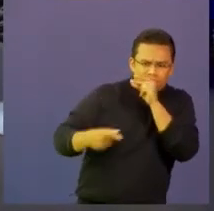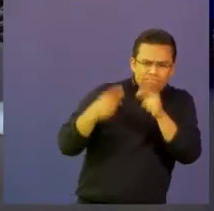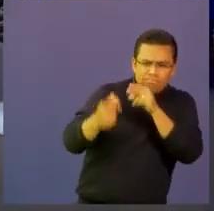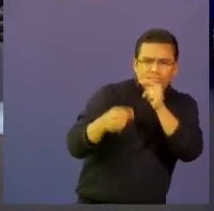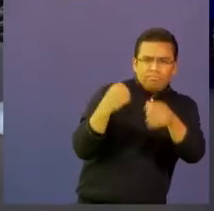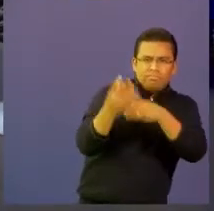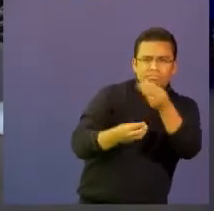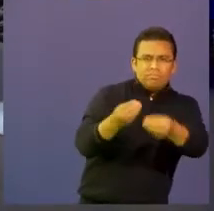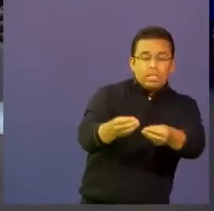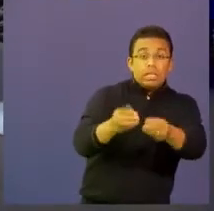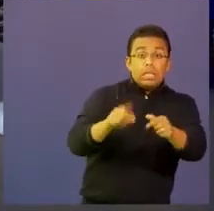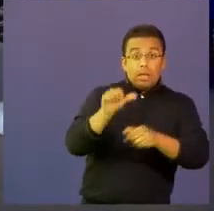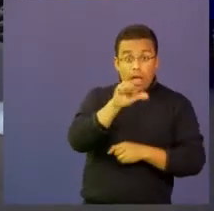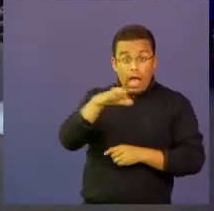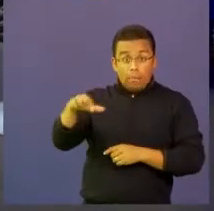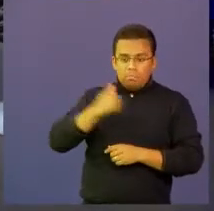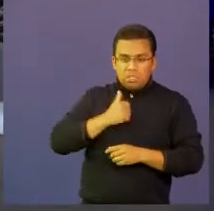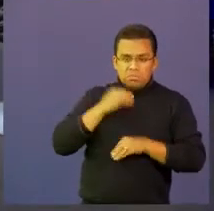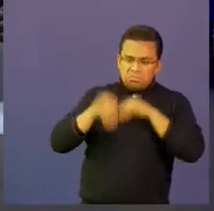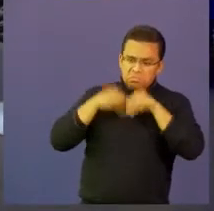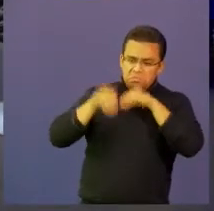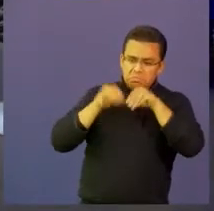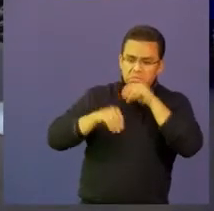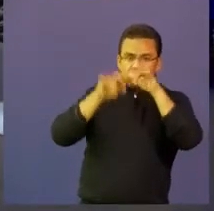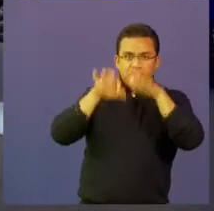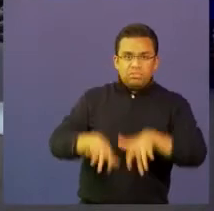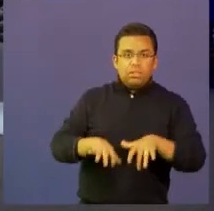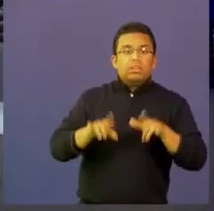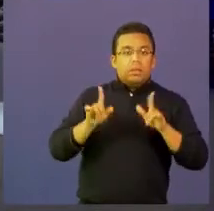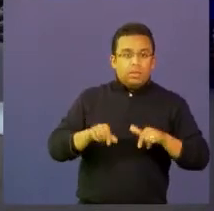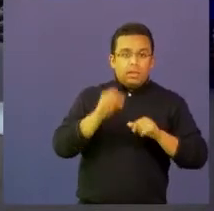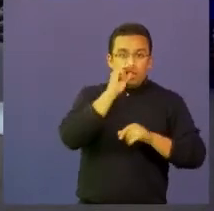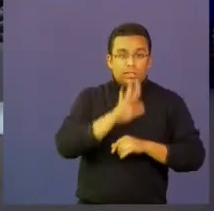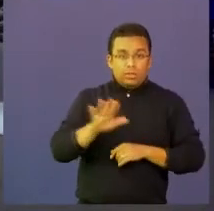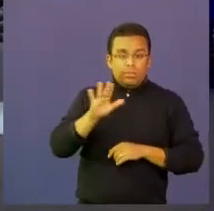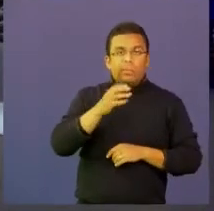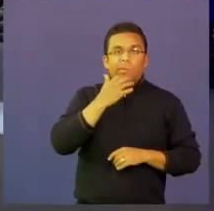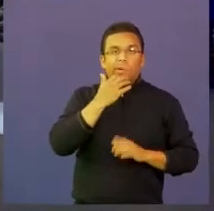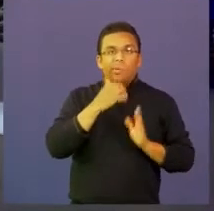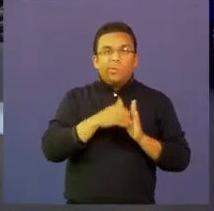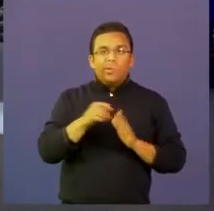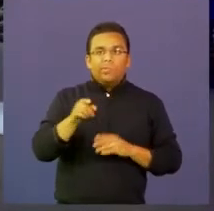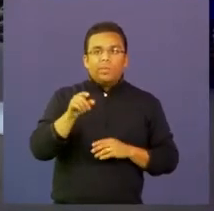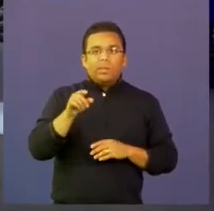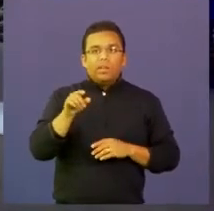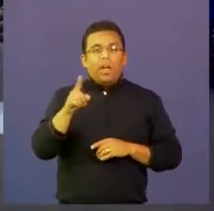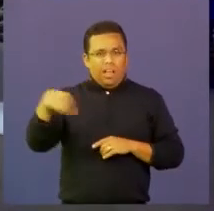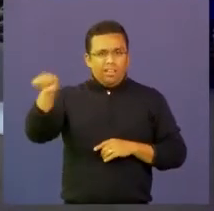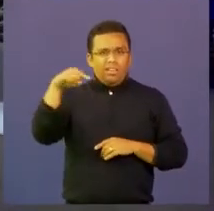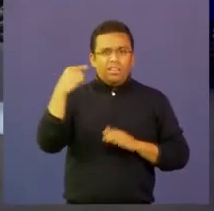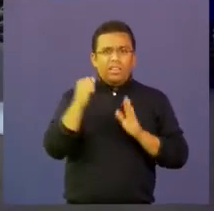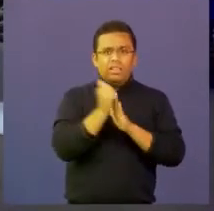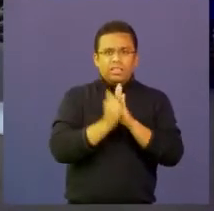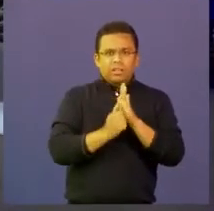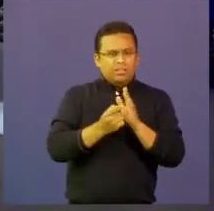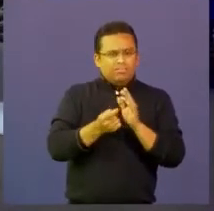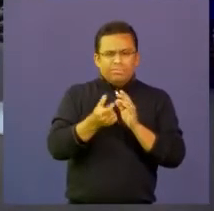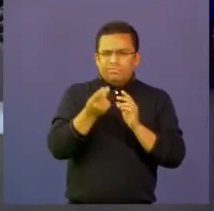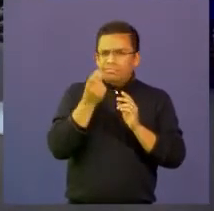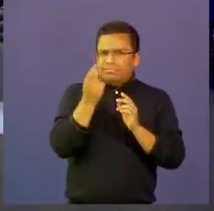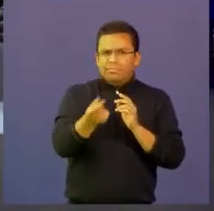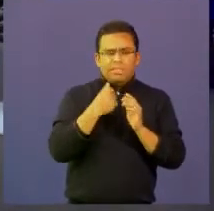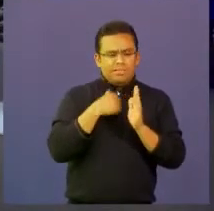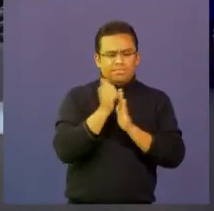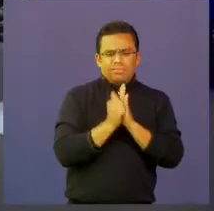contribuir a mejorar los procesos formativos a nivel nacional por ejemplo hay software que hoy en día son muy sencillos de aplicar y desarrollar